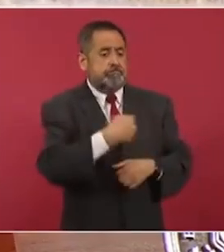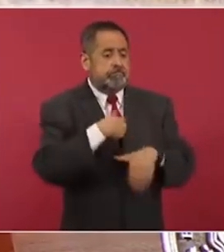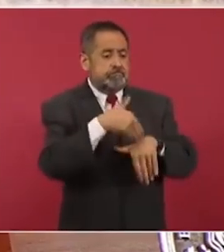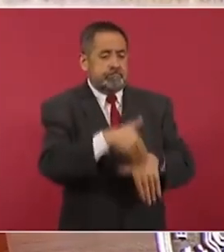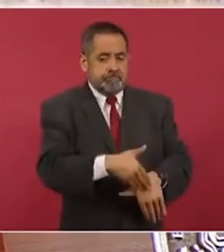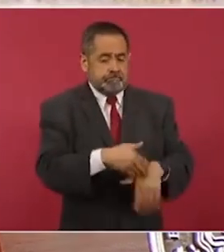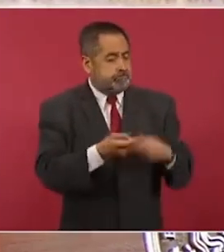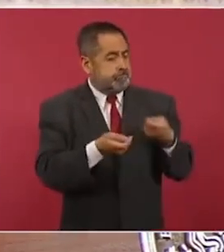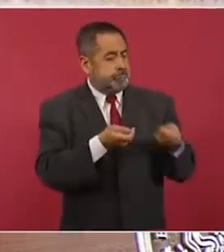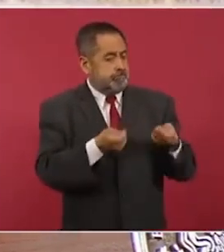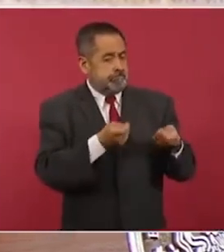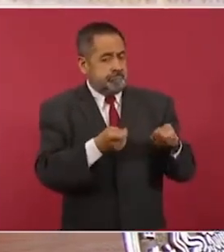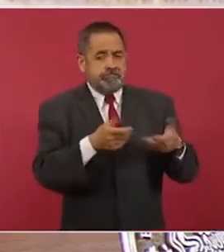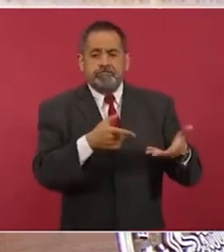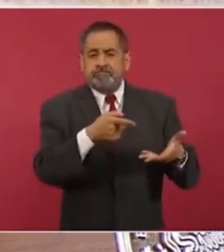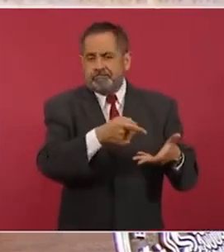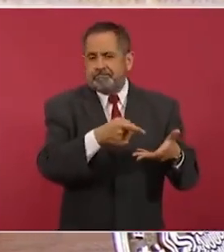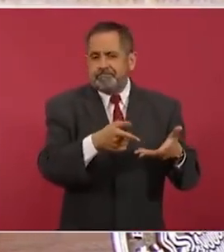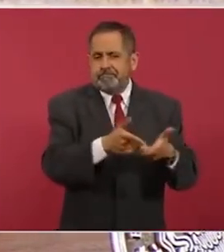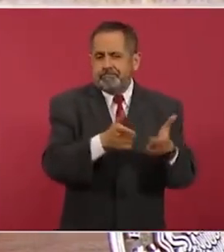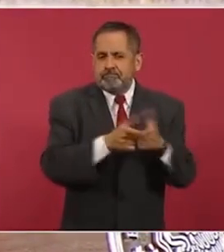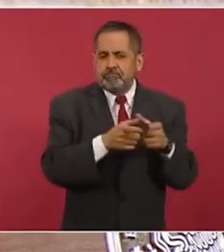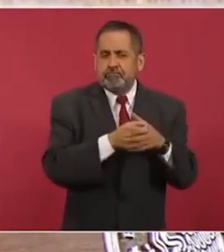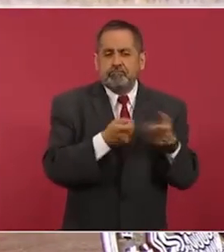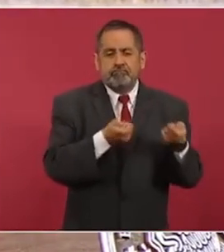de minorías.